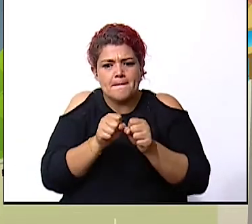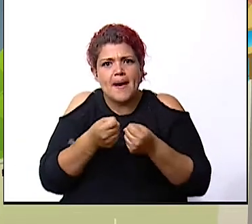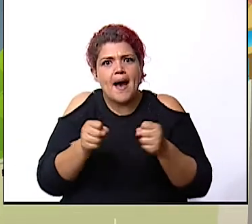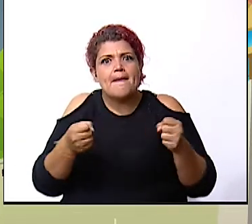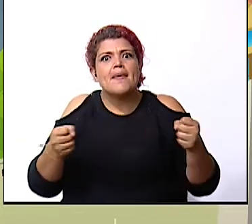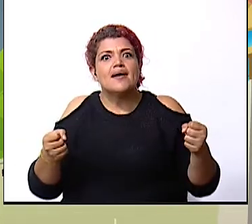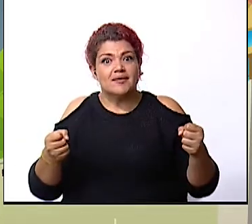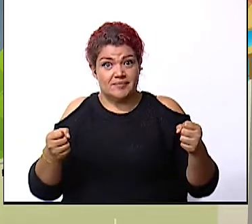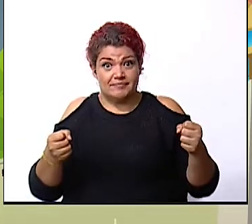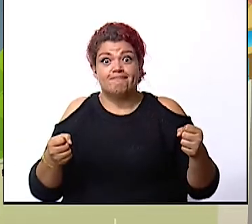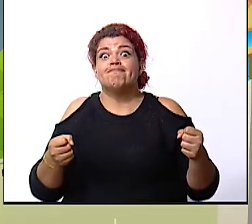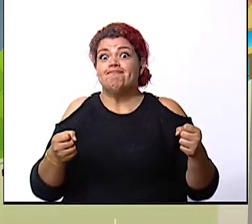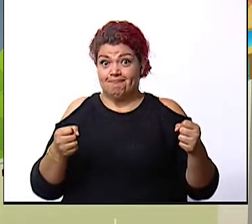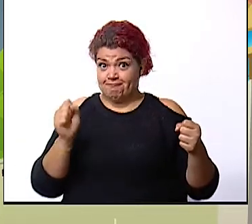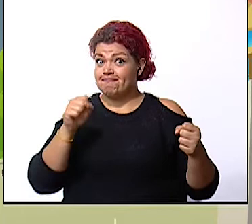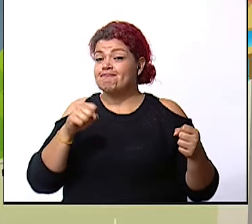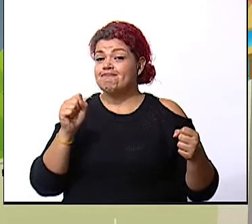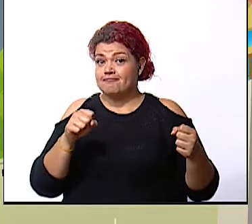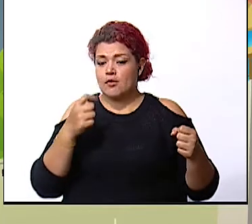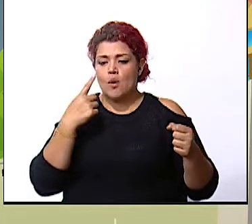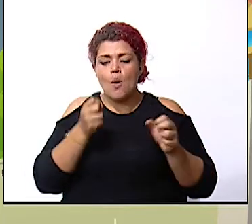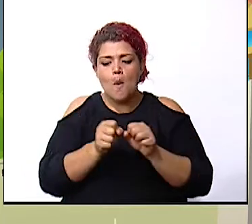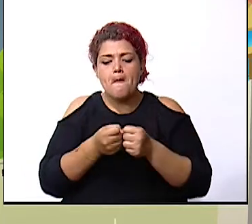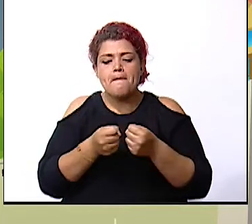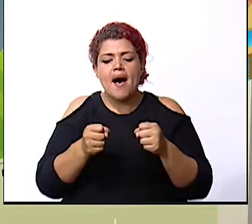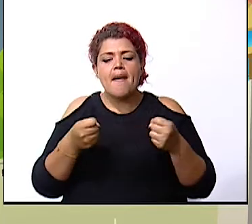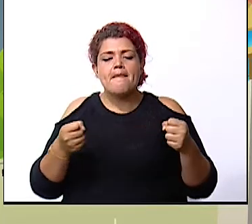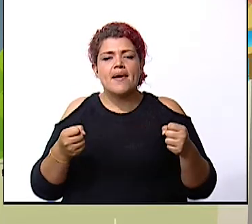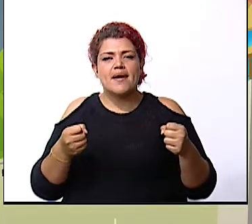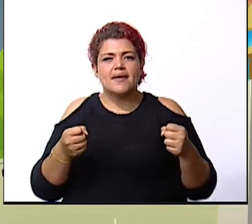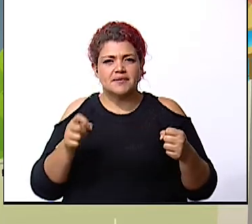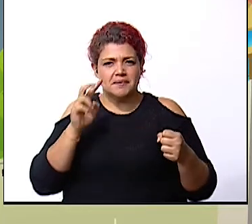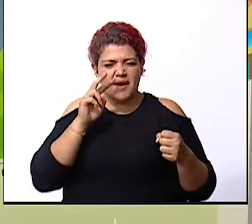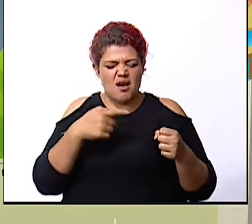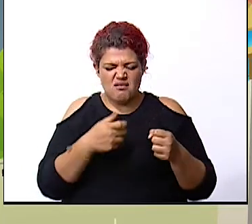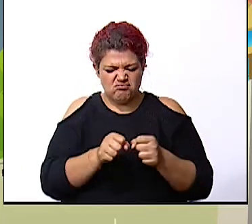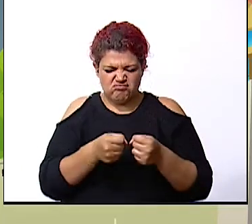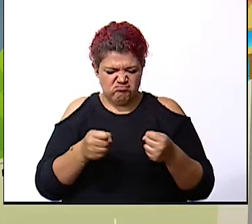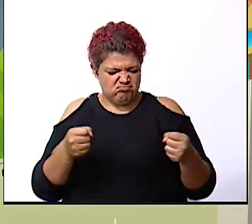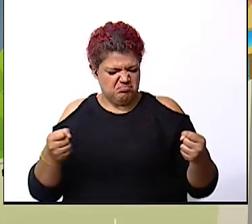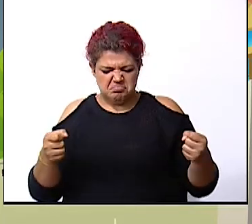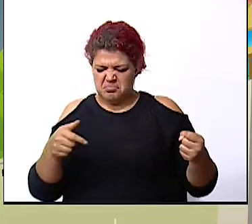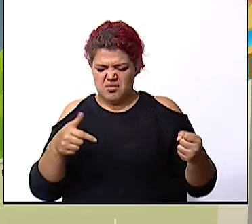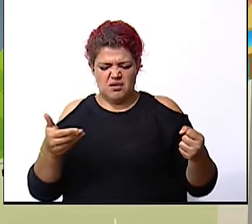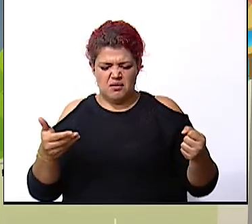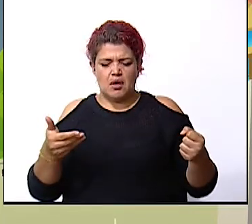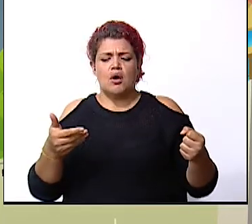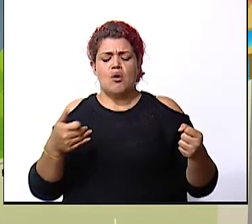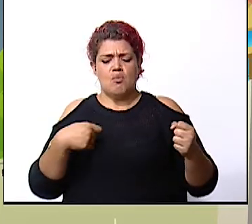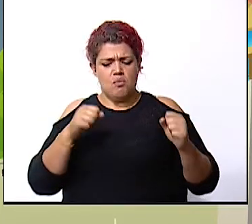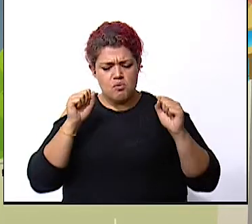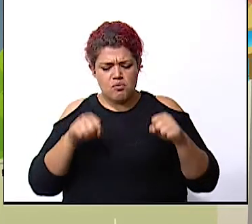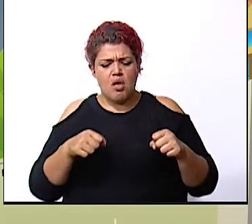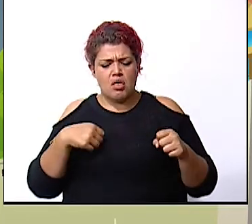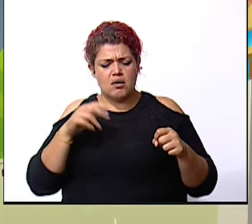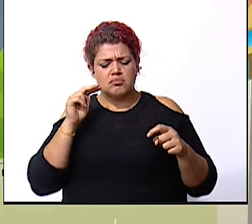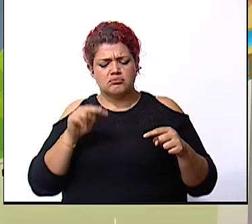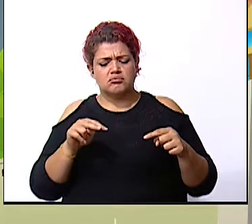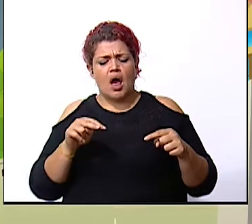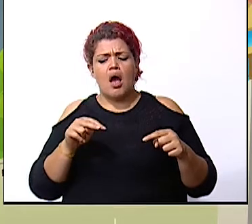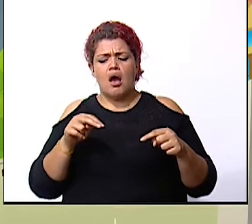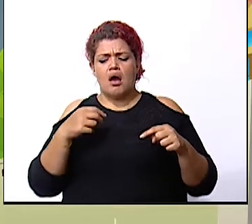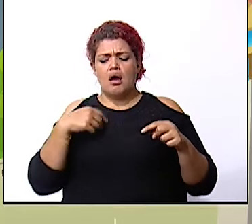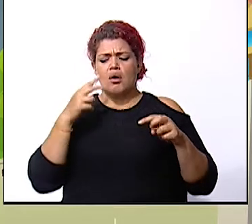sí así como lo escuchan un mapa y este mapa lo que va a hacer es que nos va a permitir poder